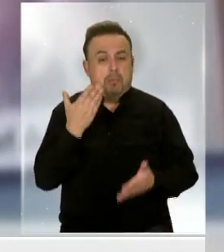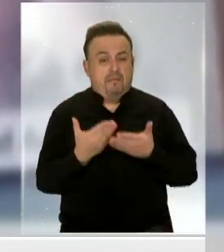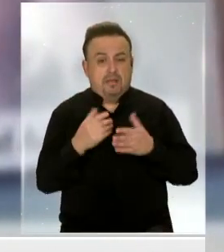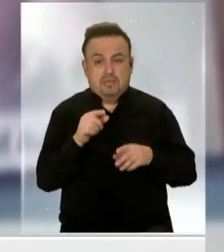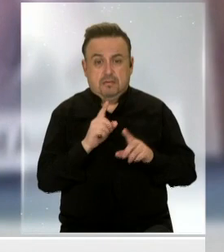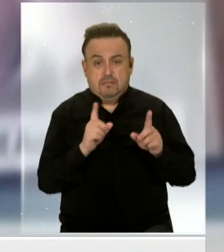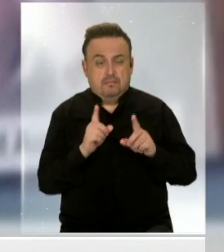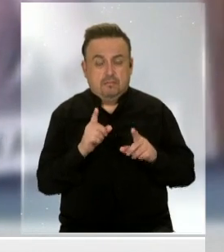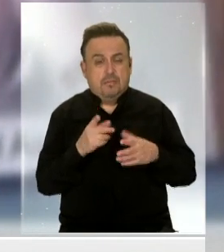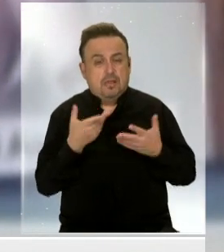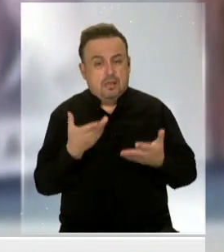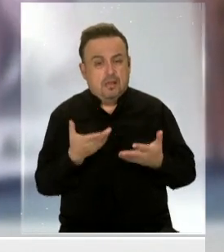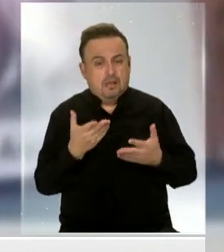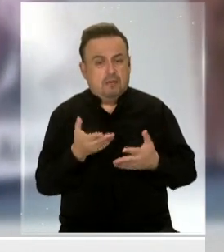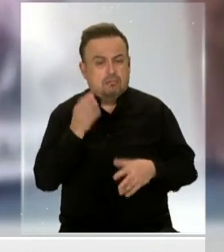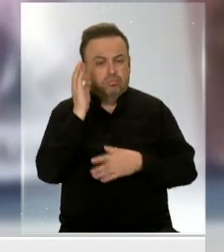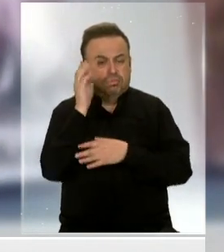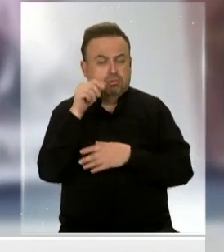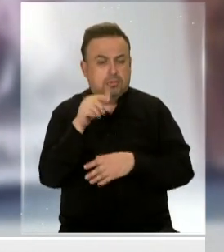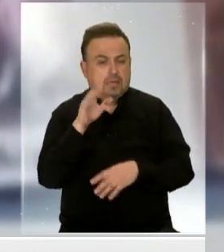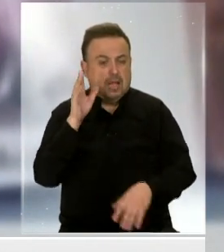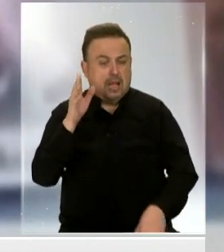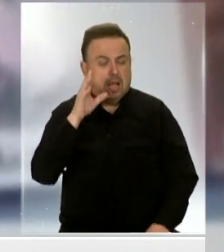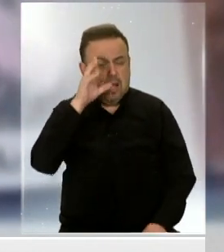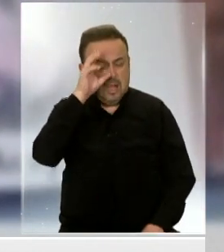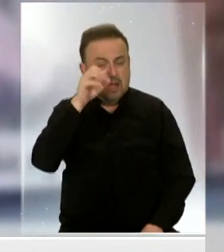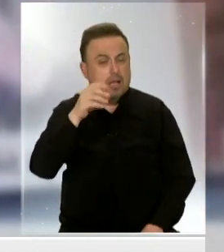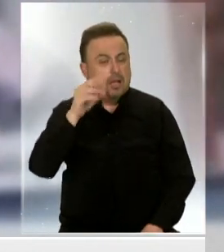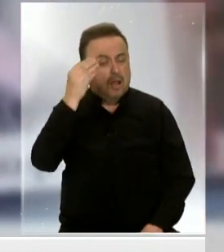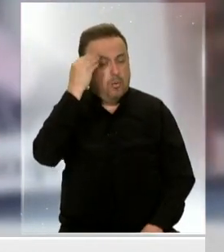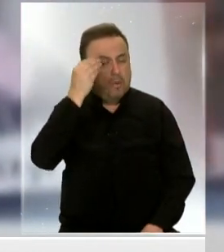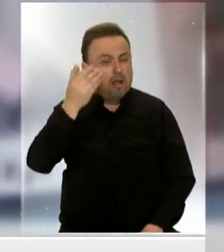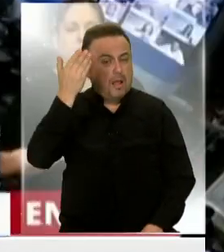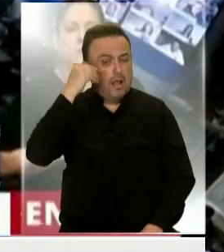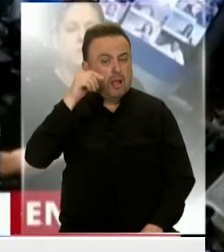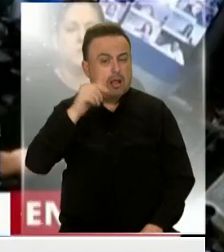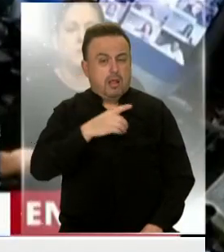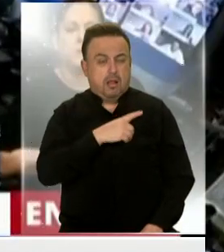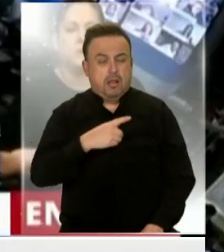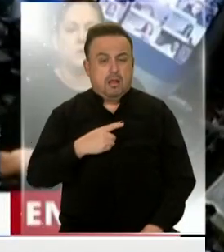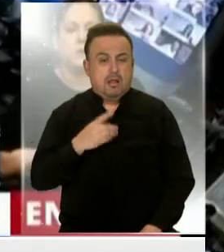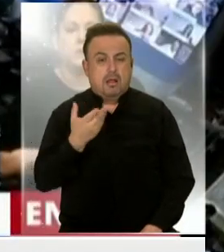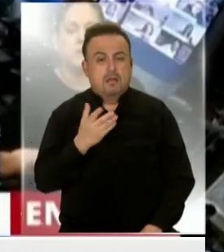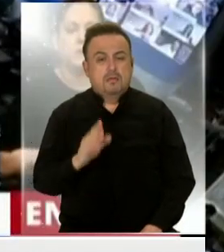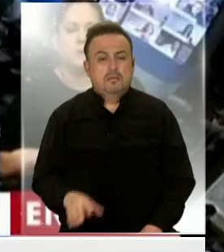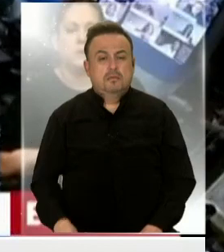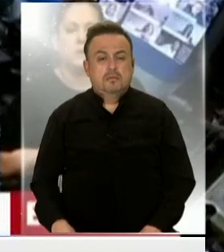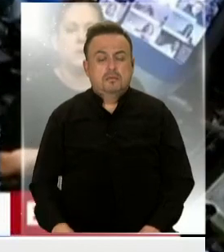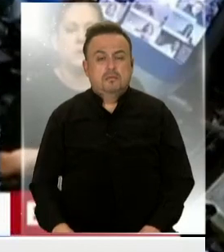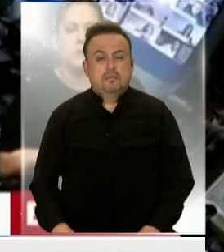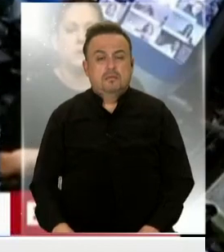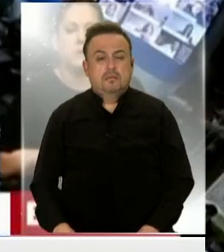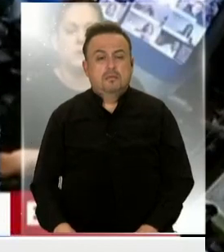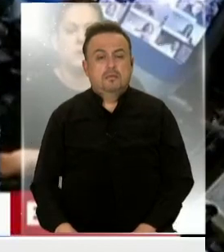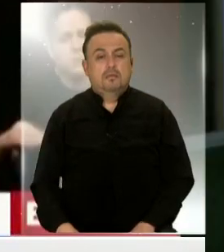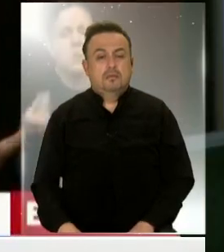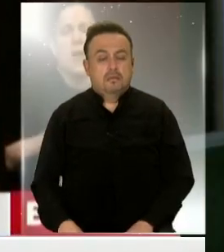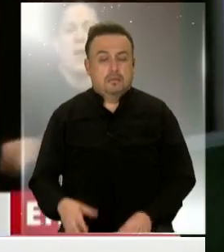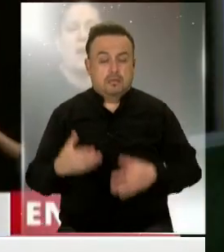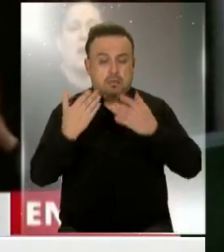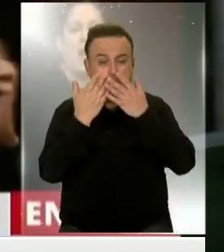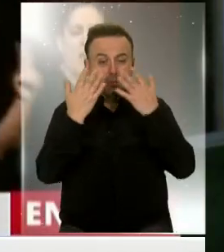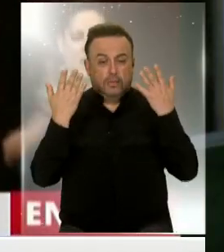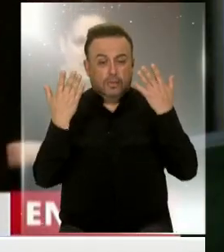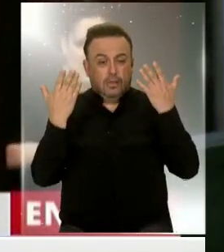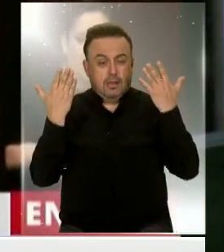que ocurre algo así en una sesión, sobre todo en Argentina. ¿Te acuerdas la otra vez cuando había un diputado que ponía como una... Un croma aquí. Sí, como